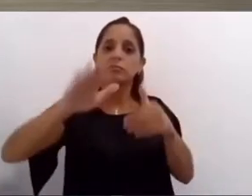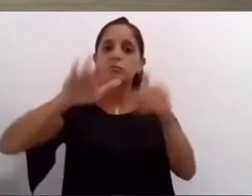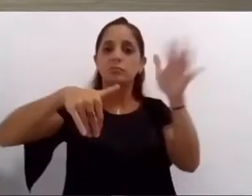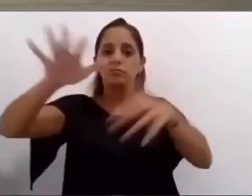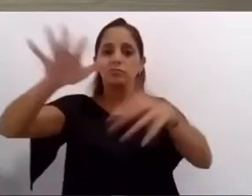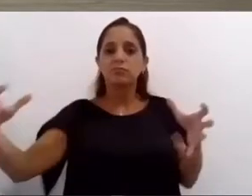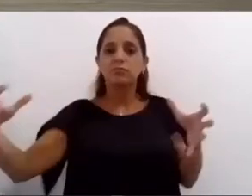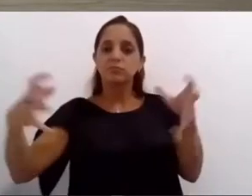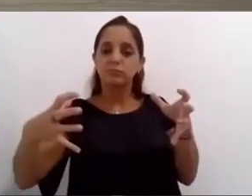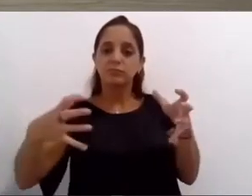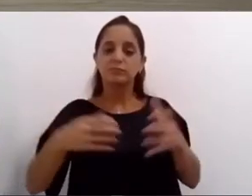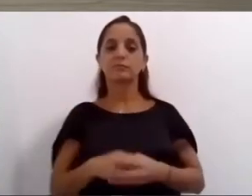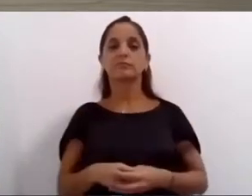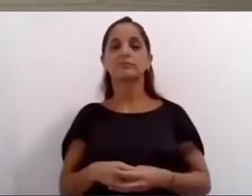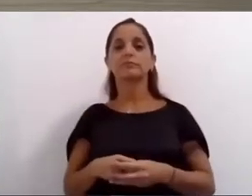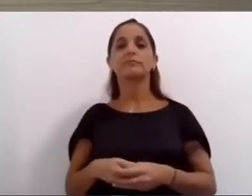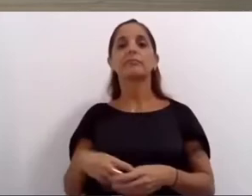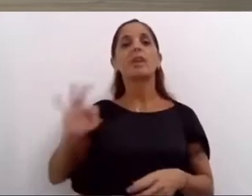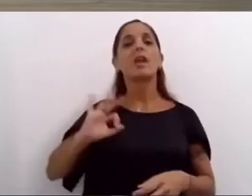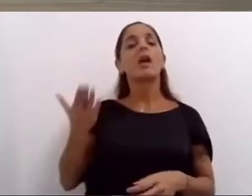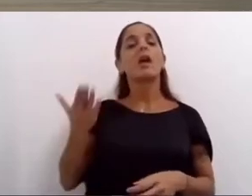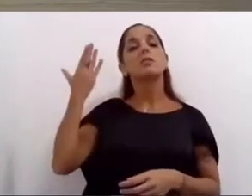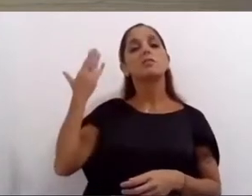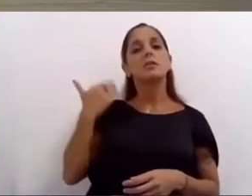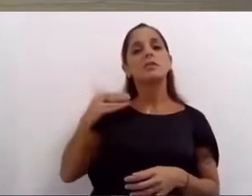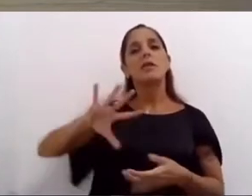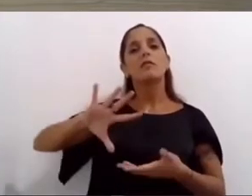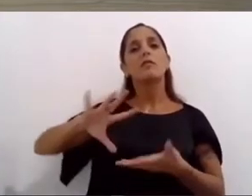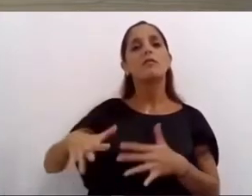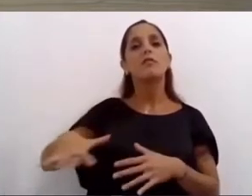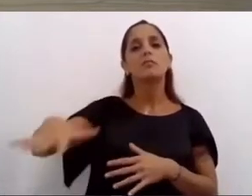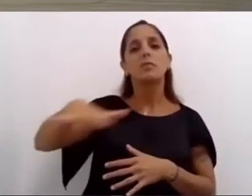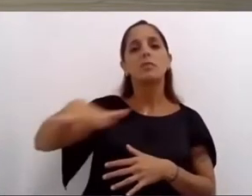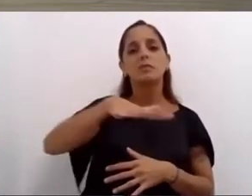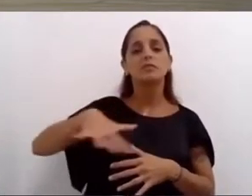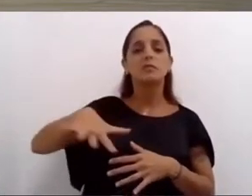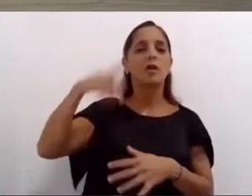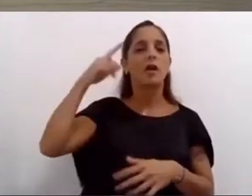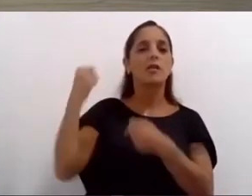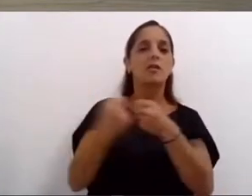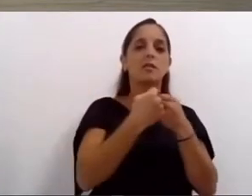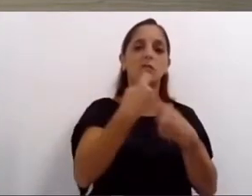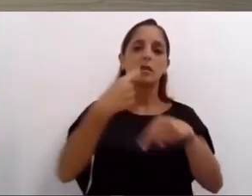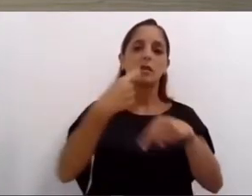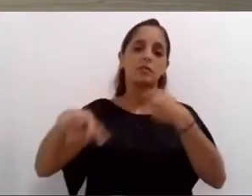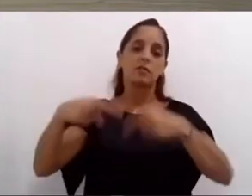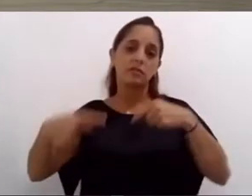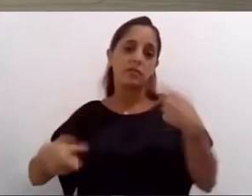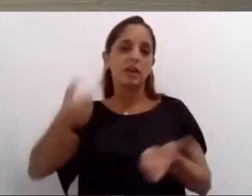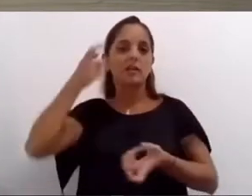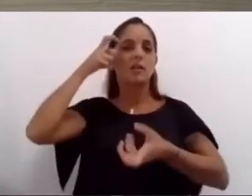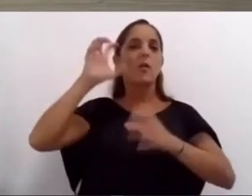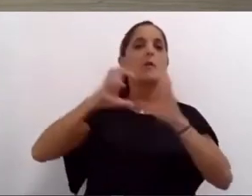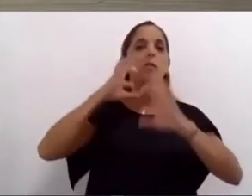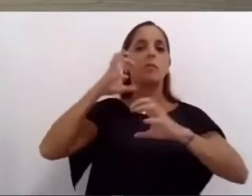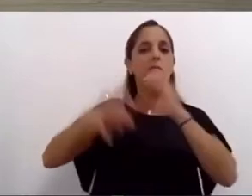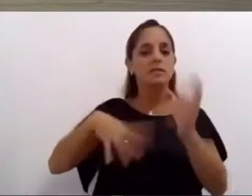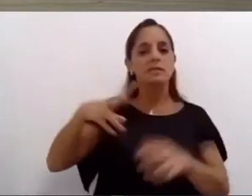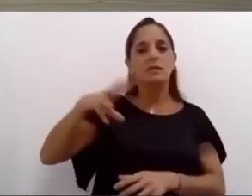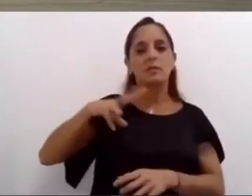modificamos el formato de los convenios urbanísticos y las compensaciones que los desarrolladores privados aportan a la ciudad